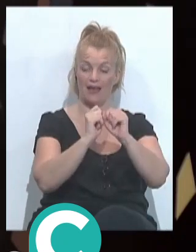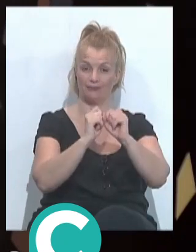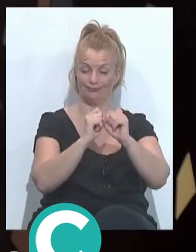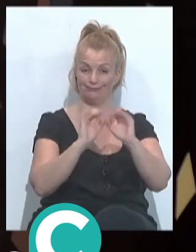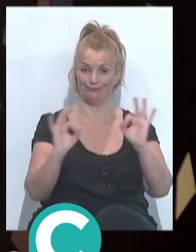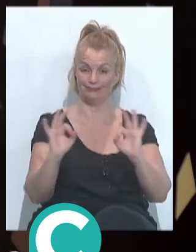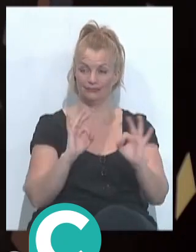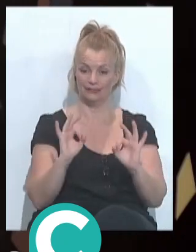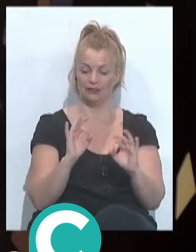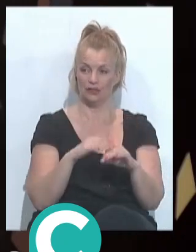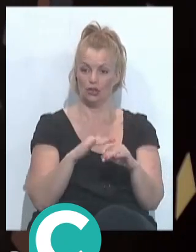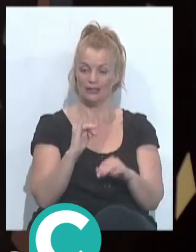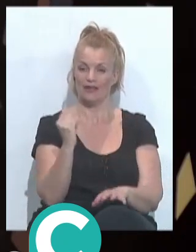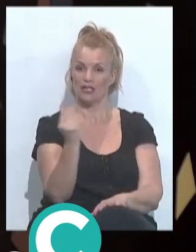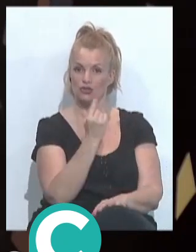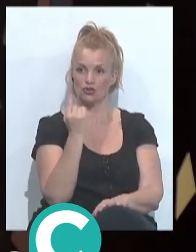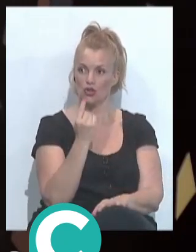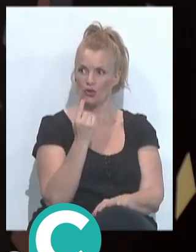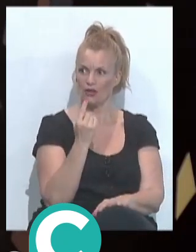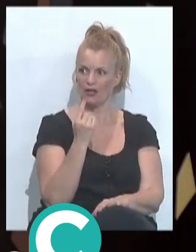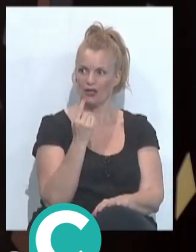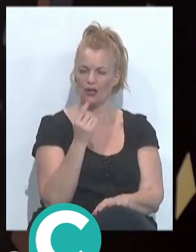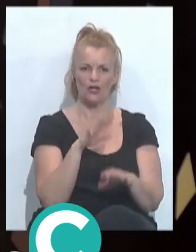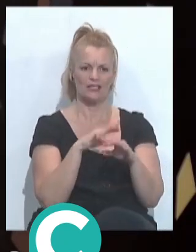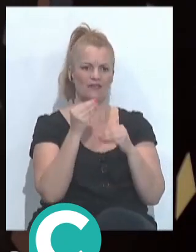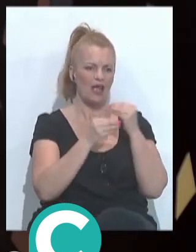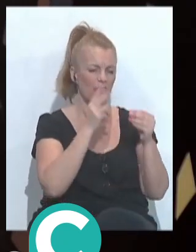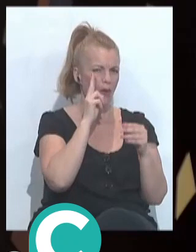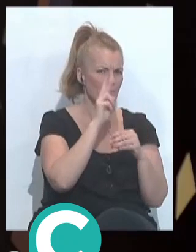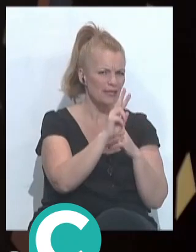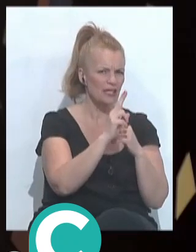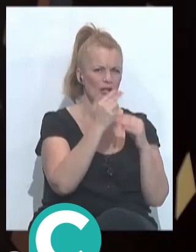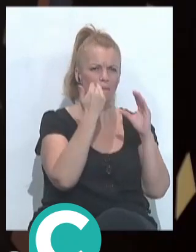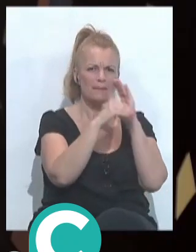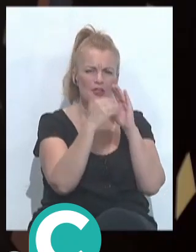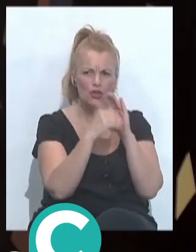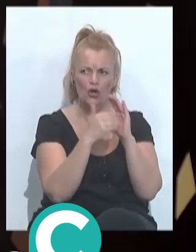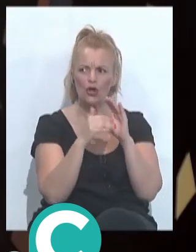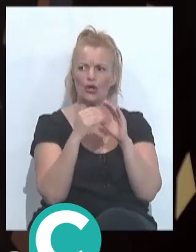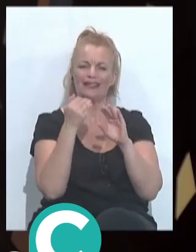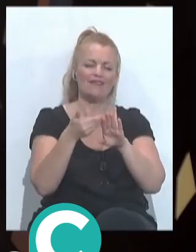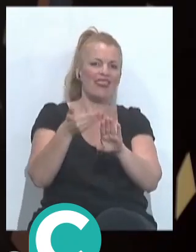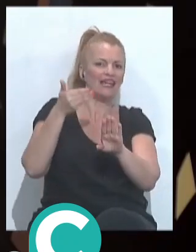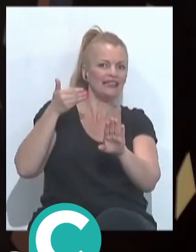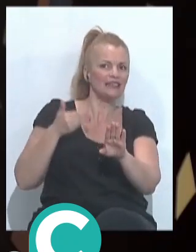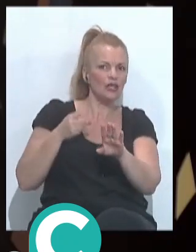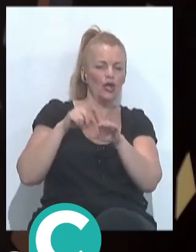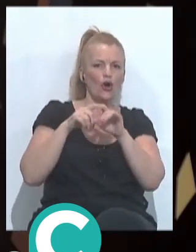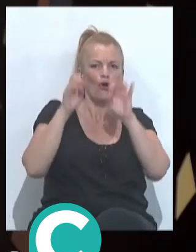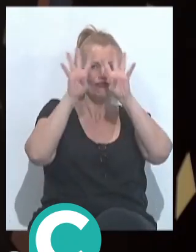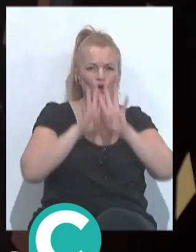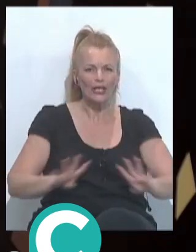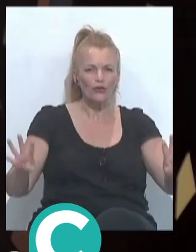y pasó en un momento y ahora se tuvieron que visionar vídeo para ver que sí que la otra persona que estaba detrás pero tenía un forillo.